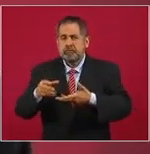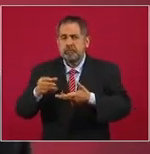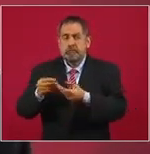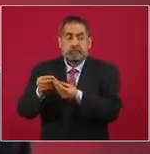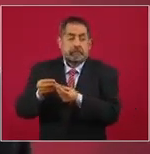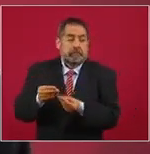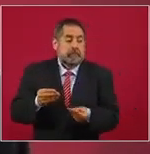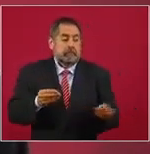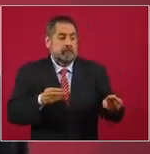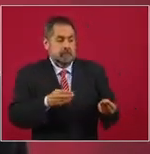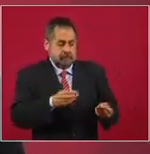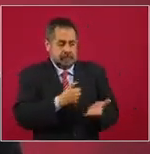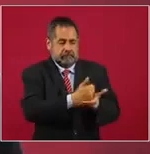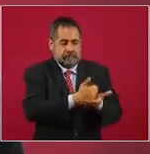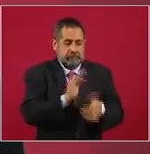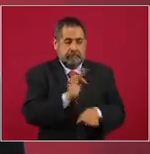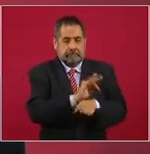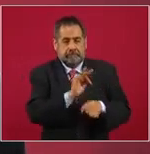ningún candidato?